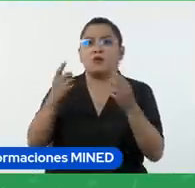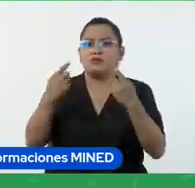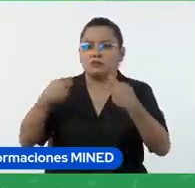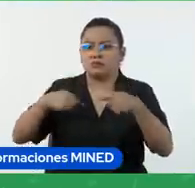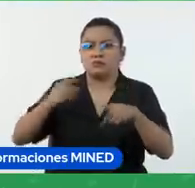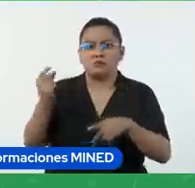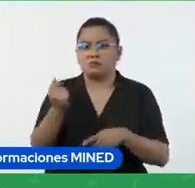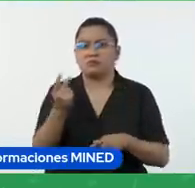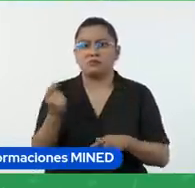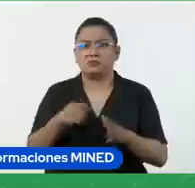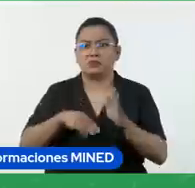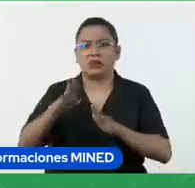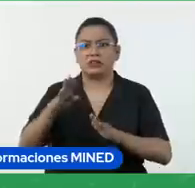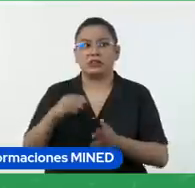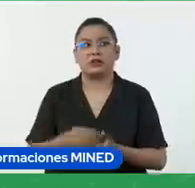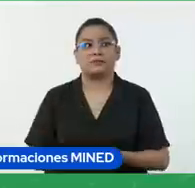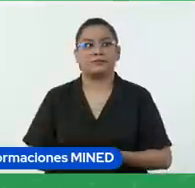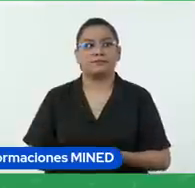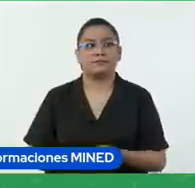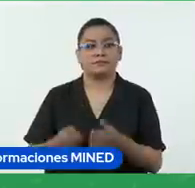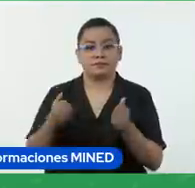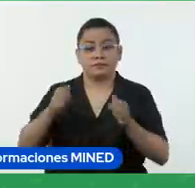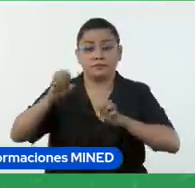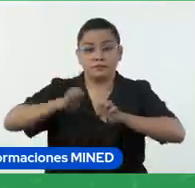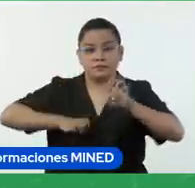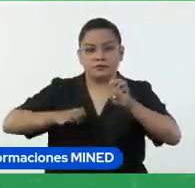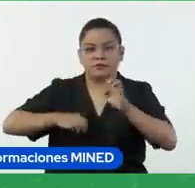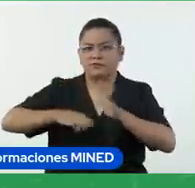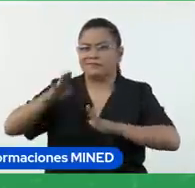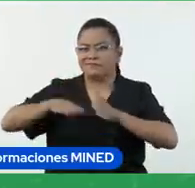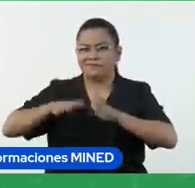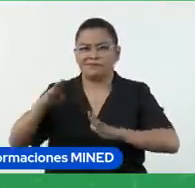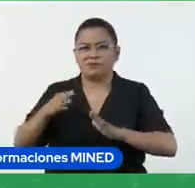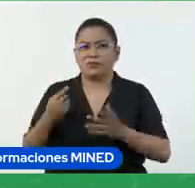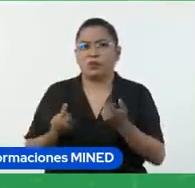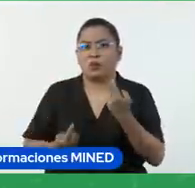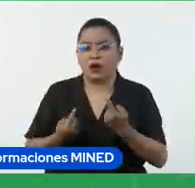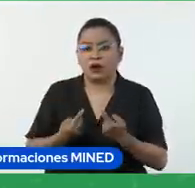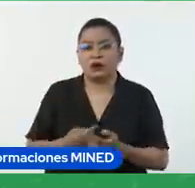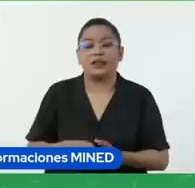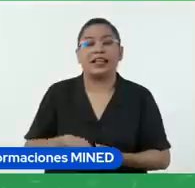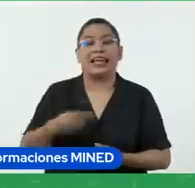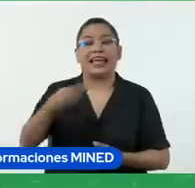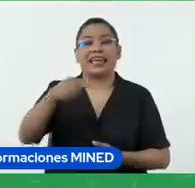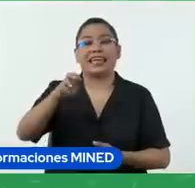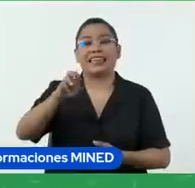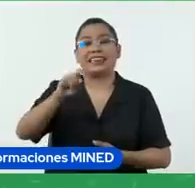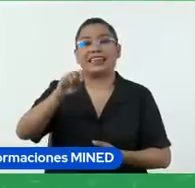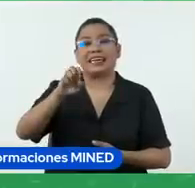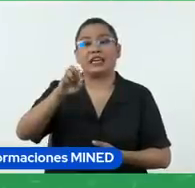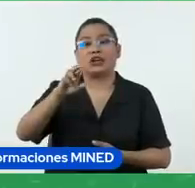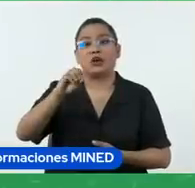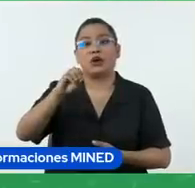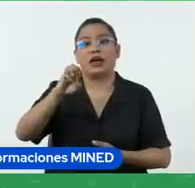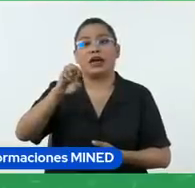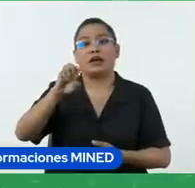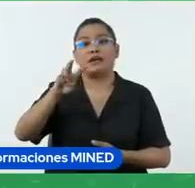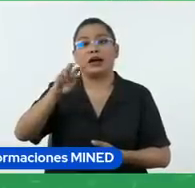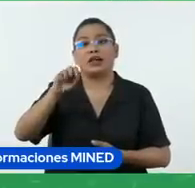Si bien la evaluación que más se realiza es la heteroevaluación, es decir, la que realiza el docente,